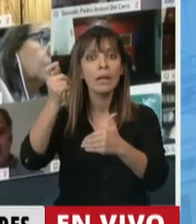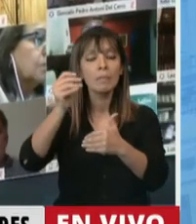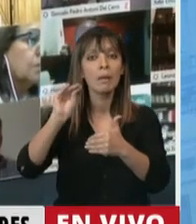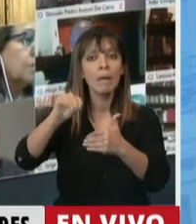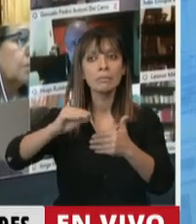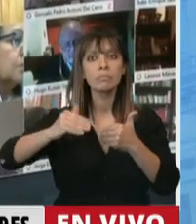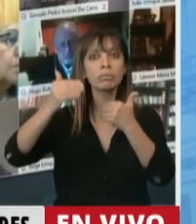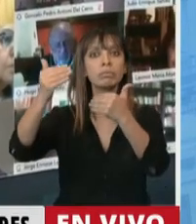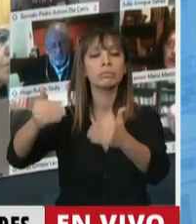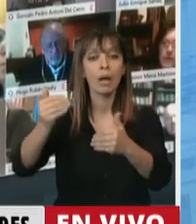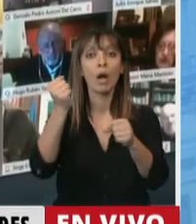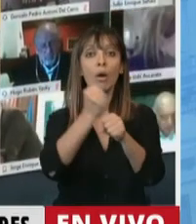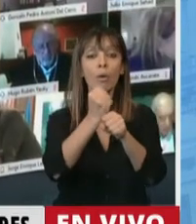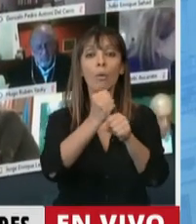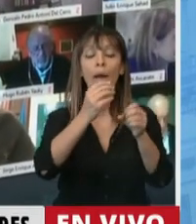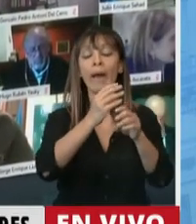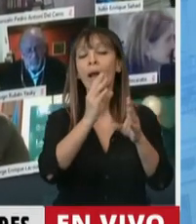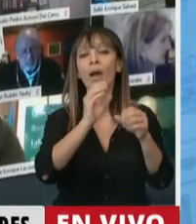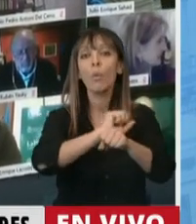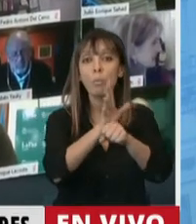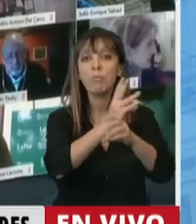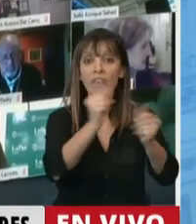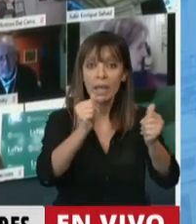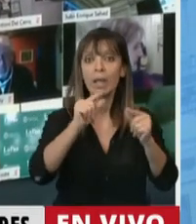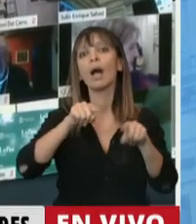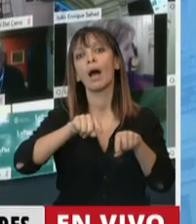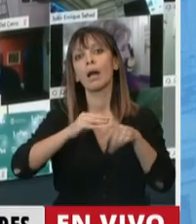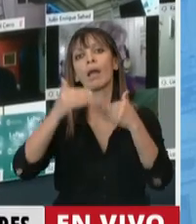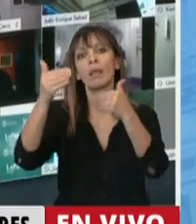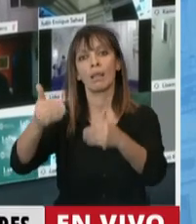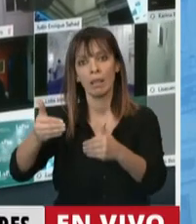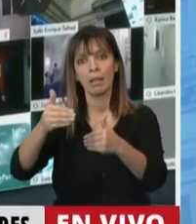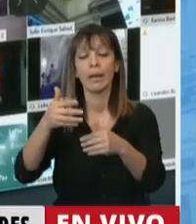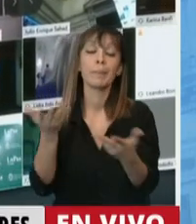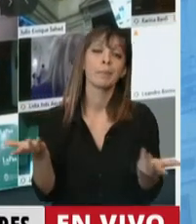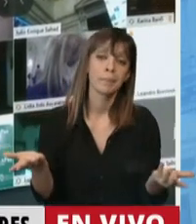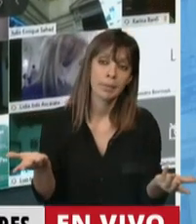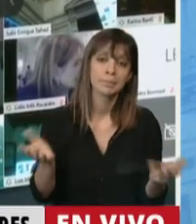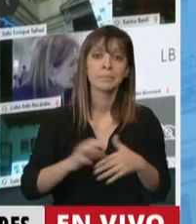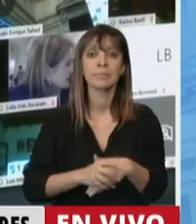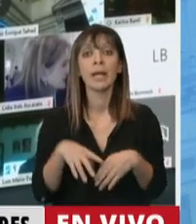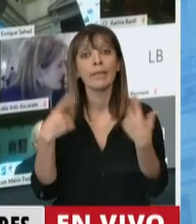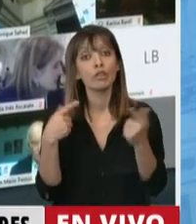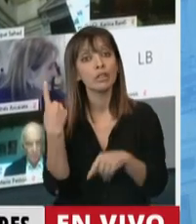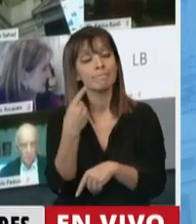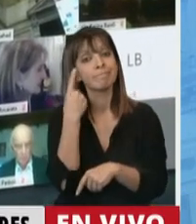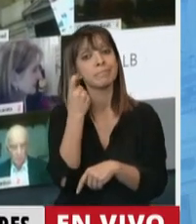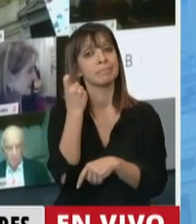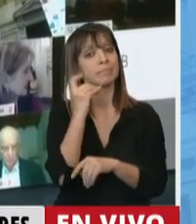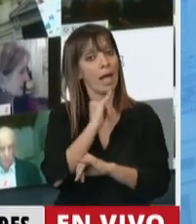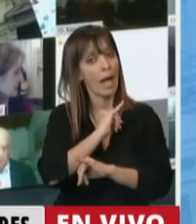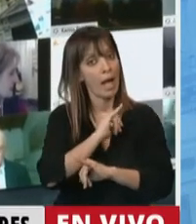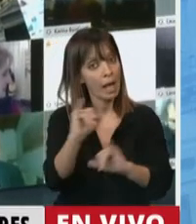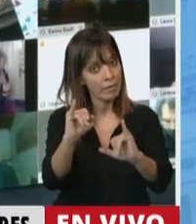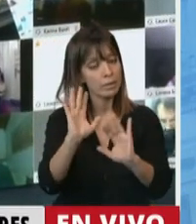la cuarentena. Bueno, efectivamente, entonces, tampoco va a servir para reparar lo que se está haciendo. Con lo cual, advertimos que con